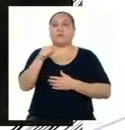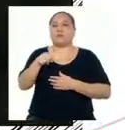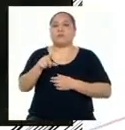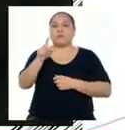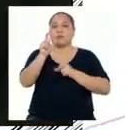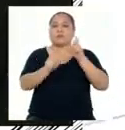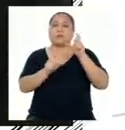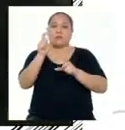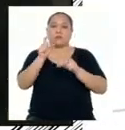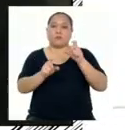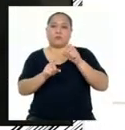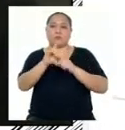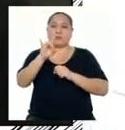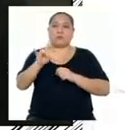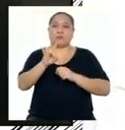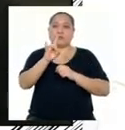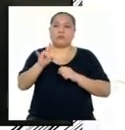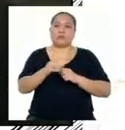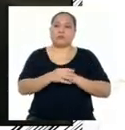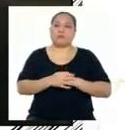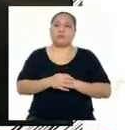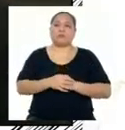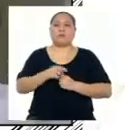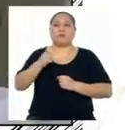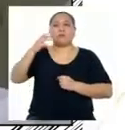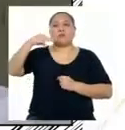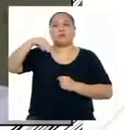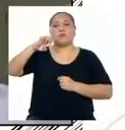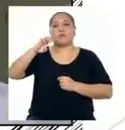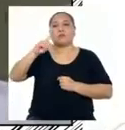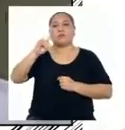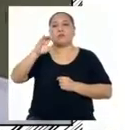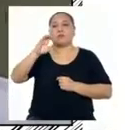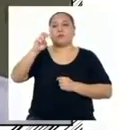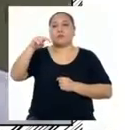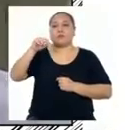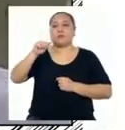pacientes Que en la actualidad utilizan La medicina nuclear en el Perú